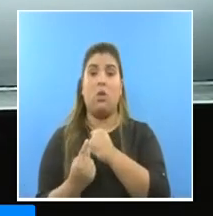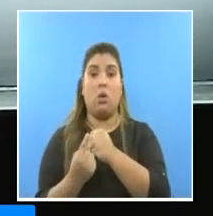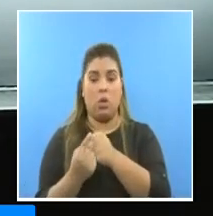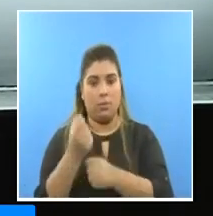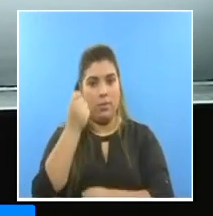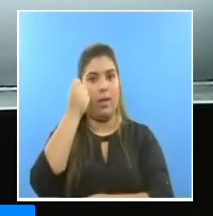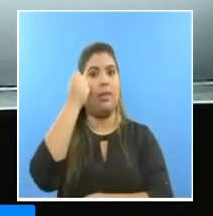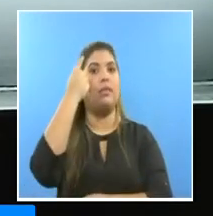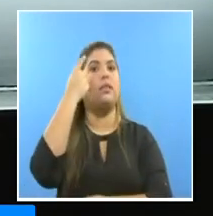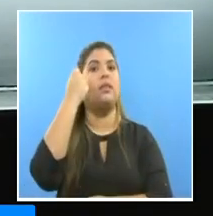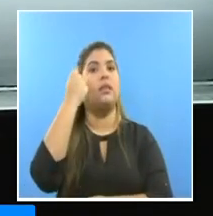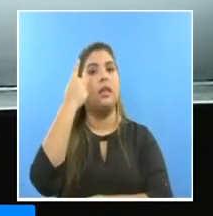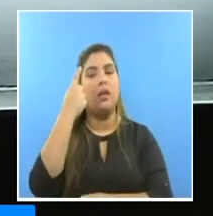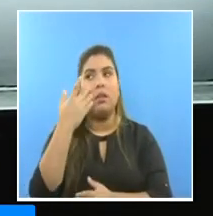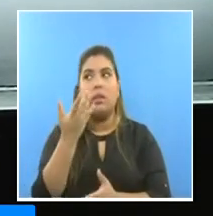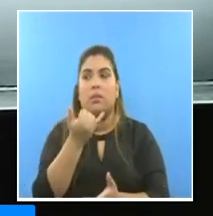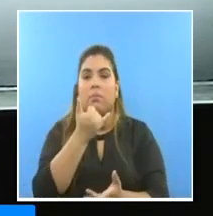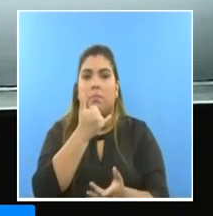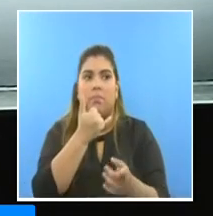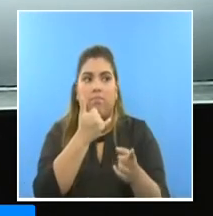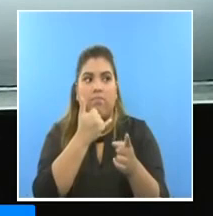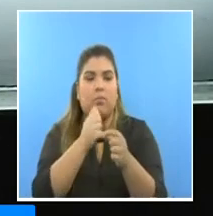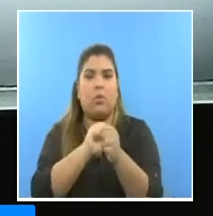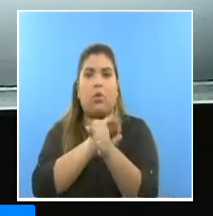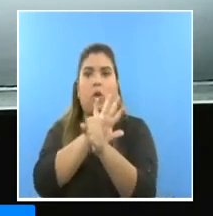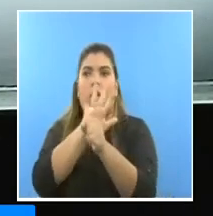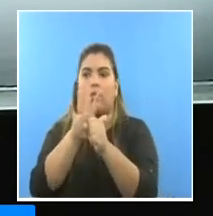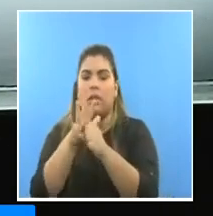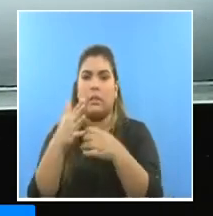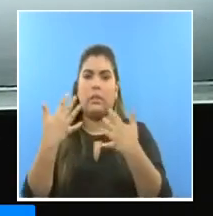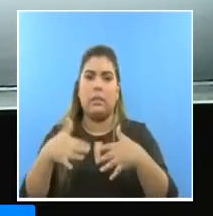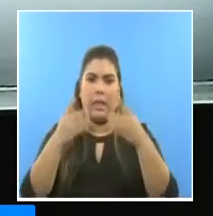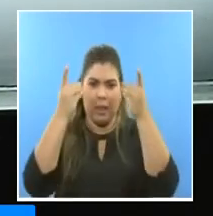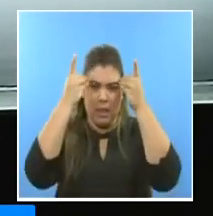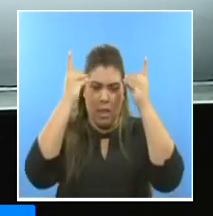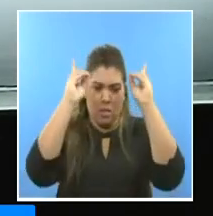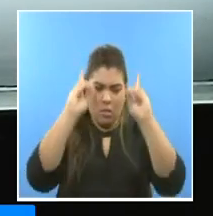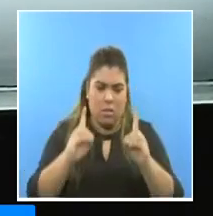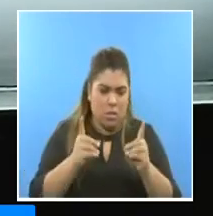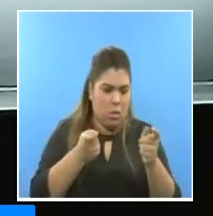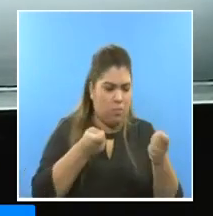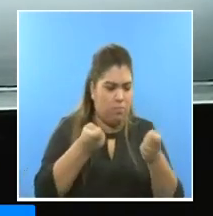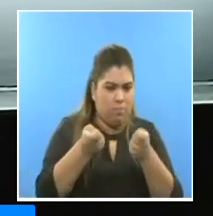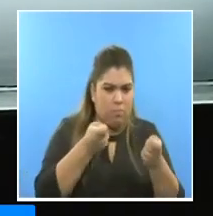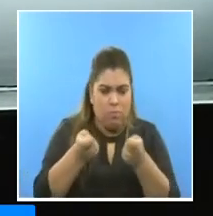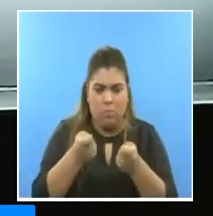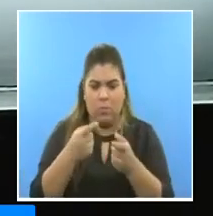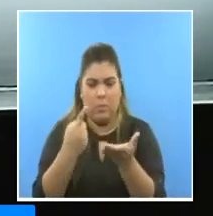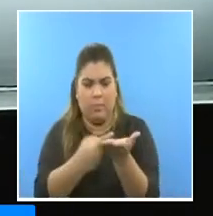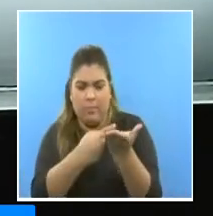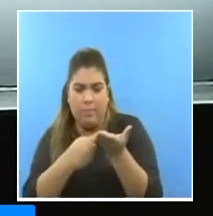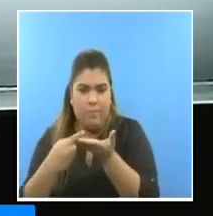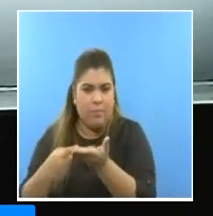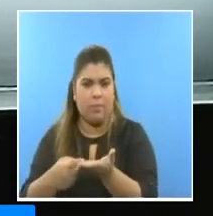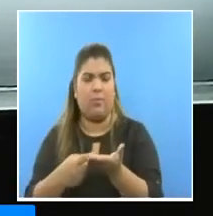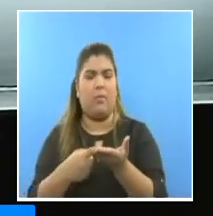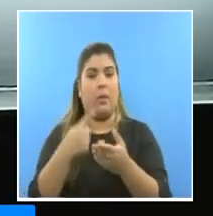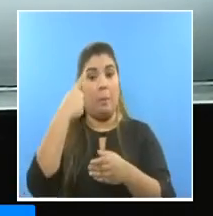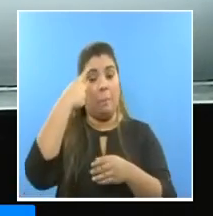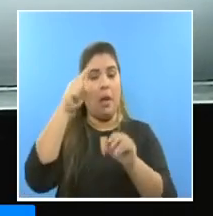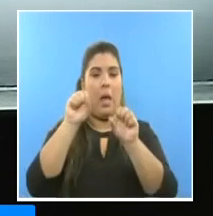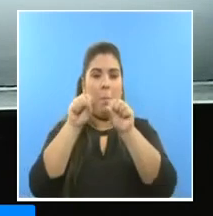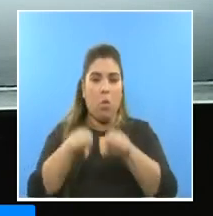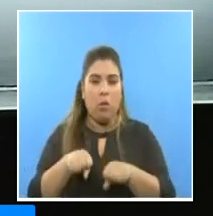comprensión de la situación y está tomando todas las medidas necesarias para que